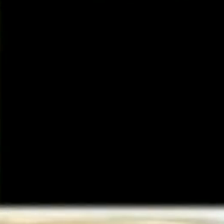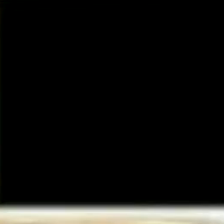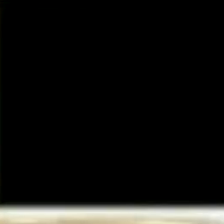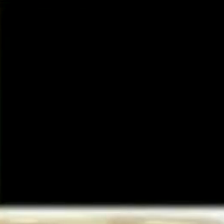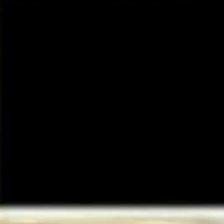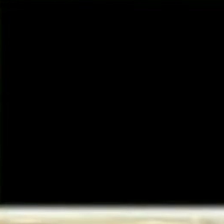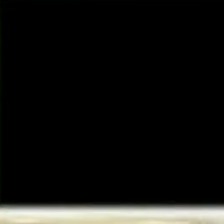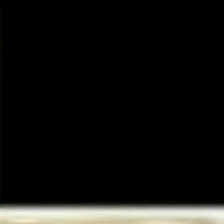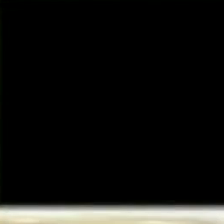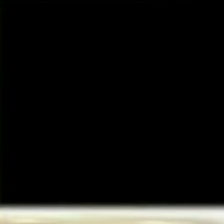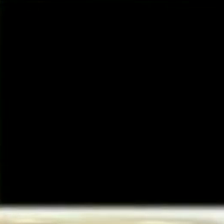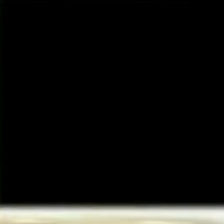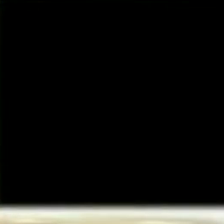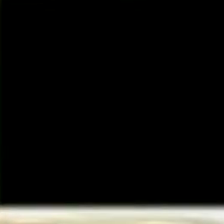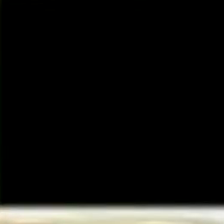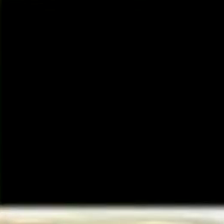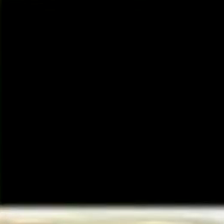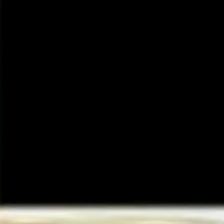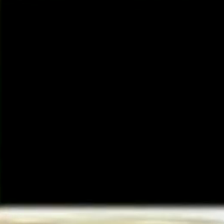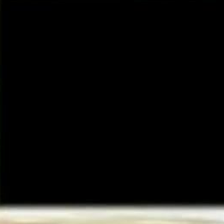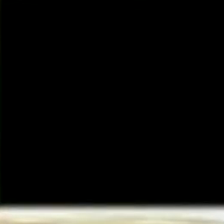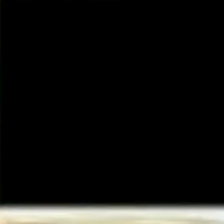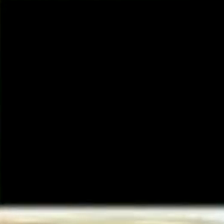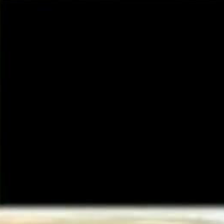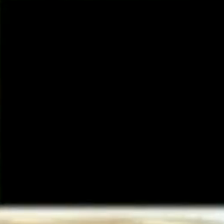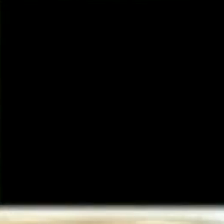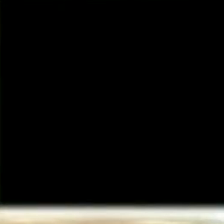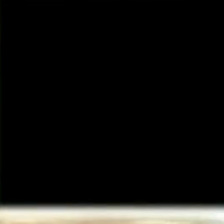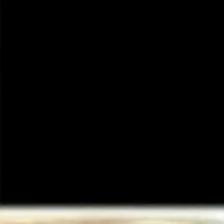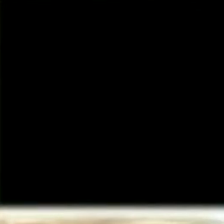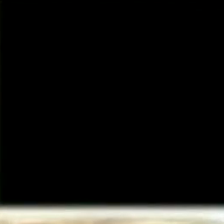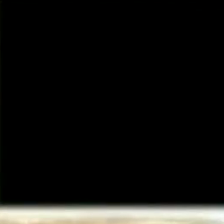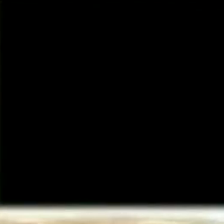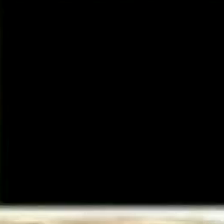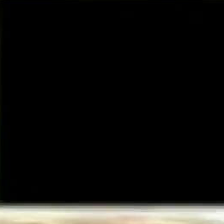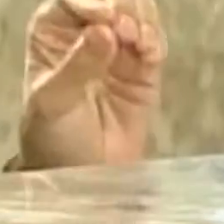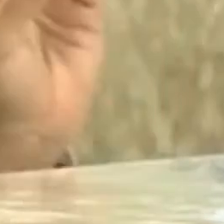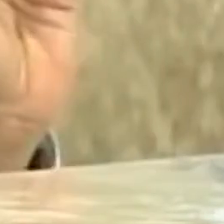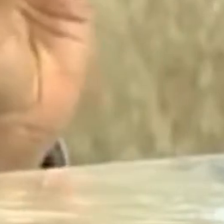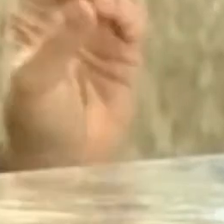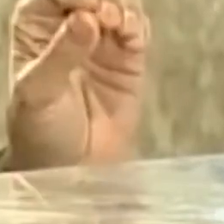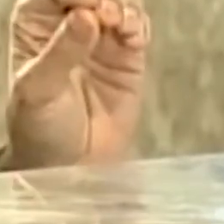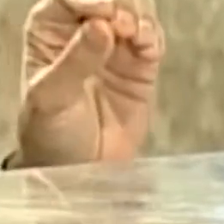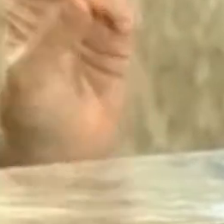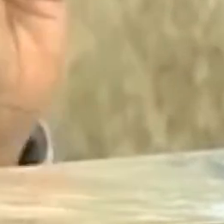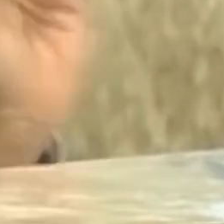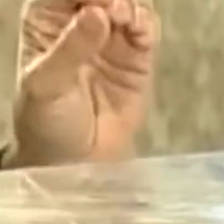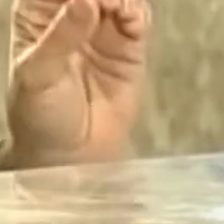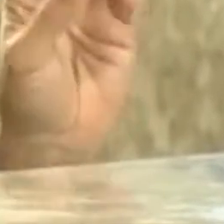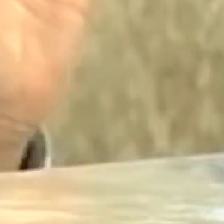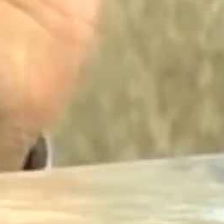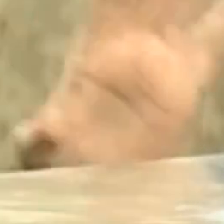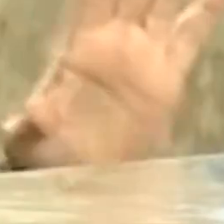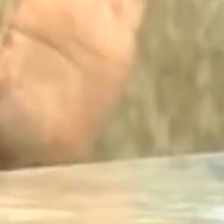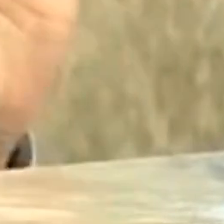va a iluminar, que va a ser un sendero y no tenía ninguna obligación. Y con respecto al pequeño y mediano comercio, lo que hay que hacer hace